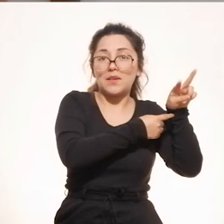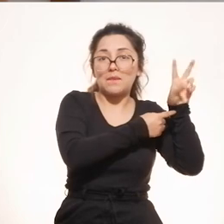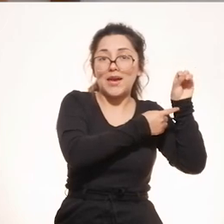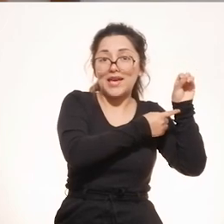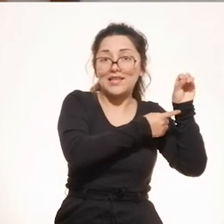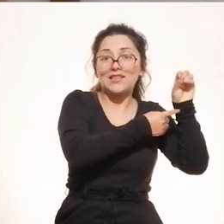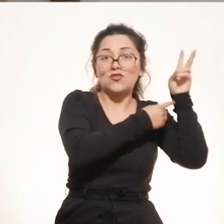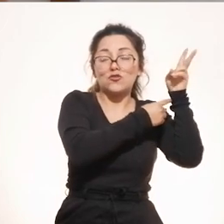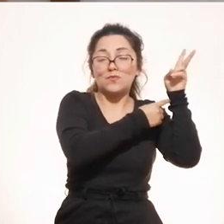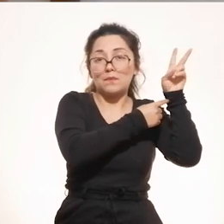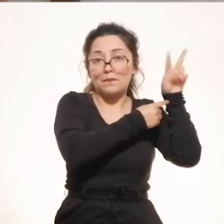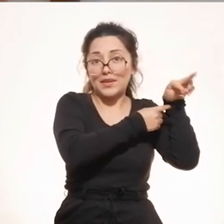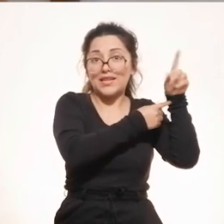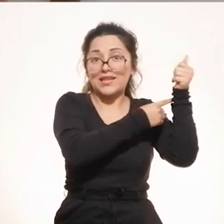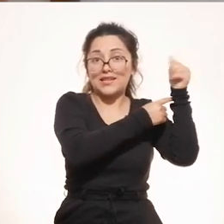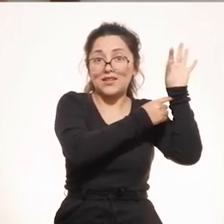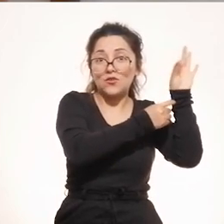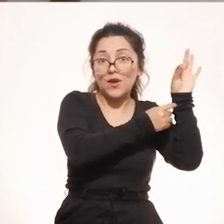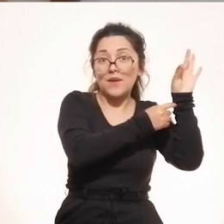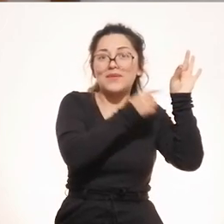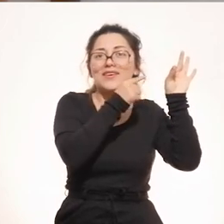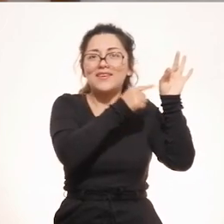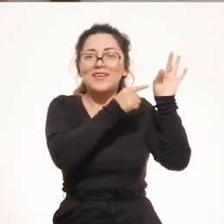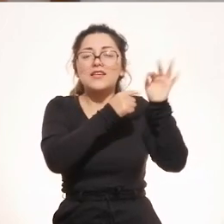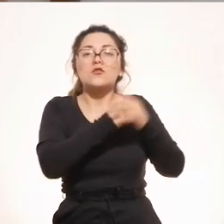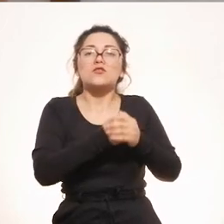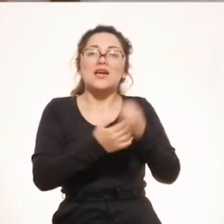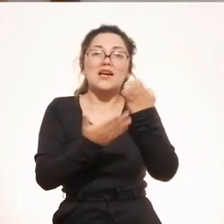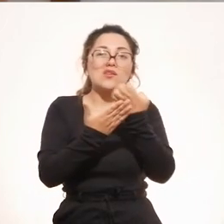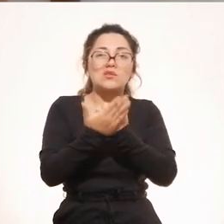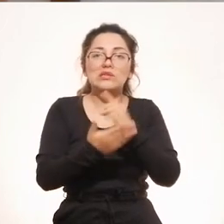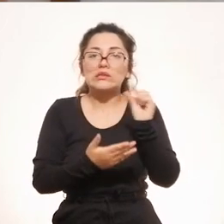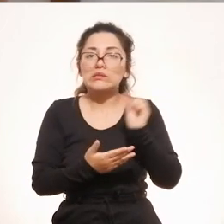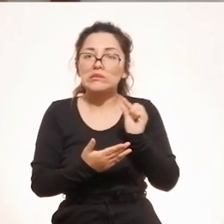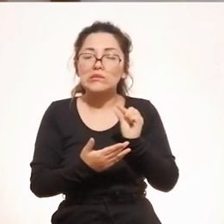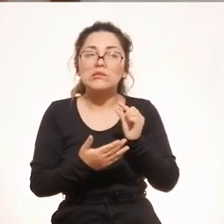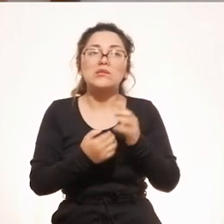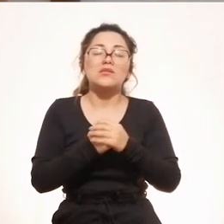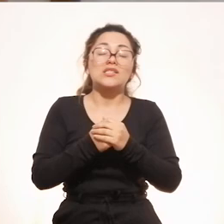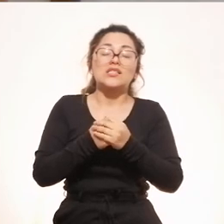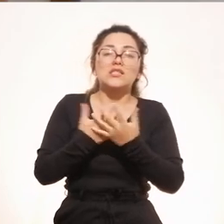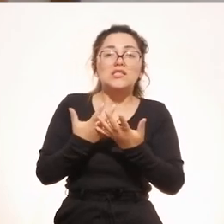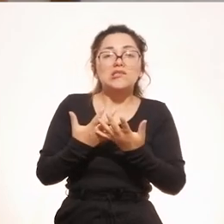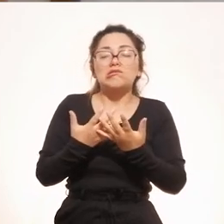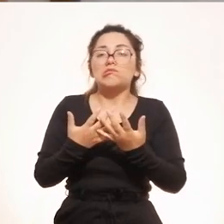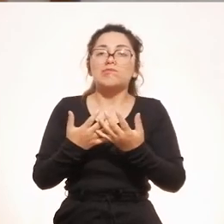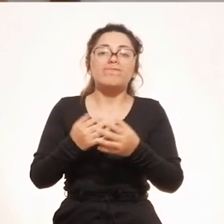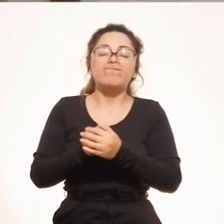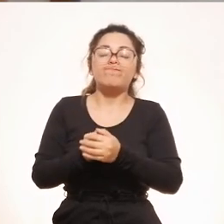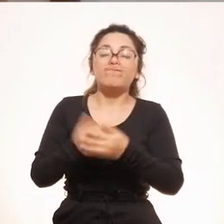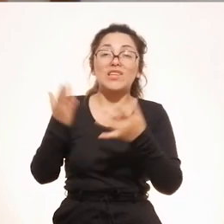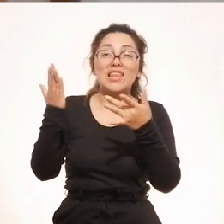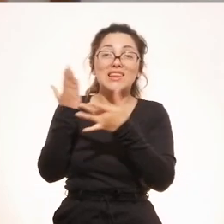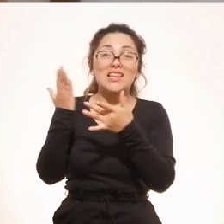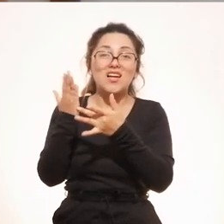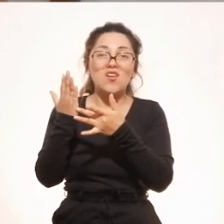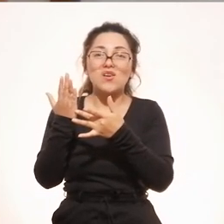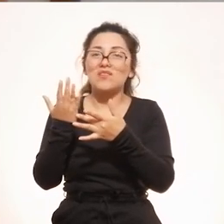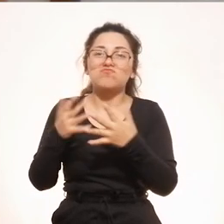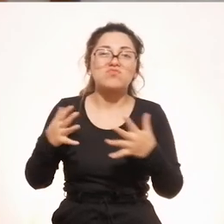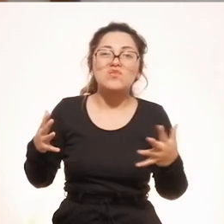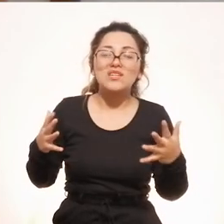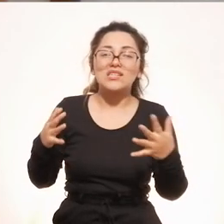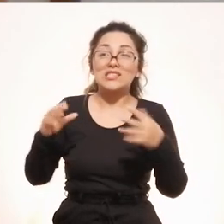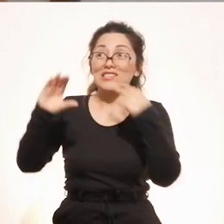jóvenes que tienen vulnerabilidad económica y que por razones de no poder contar con tecnología no han